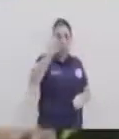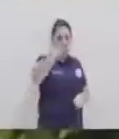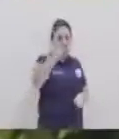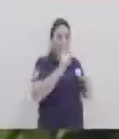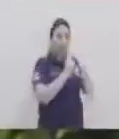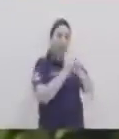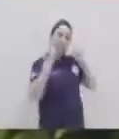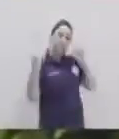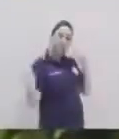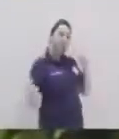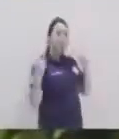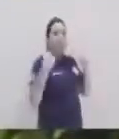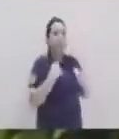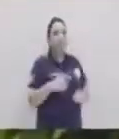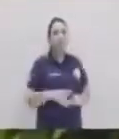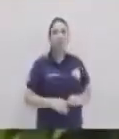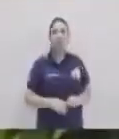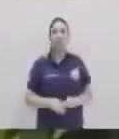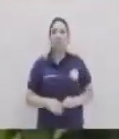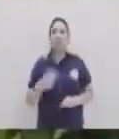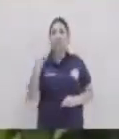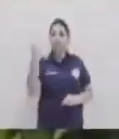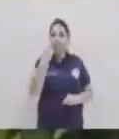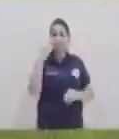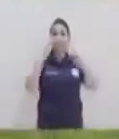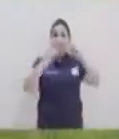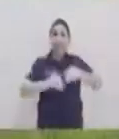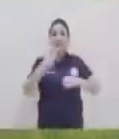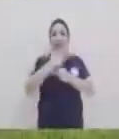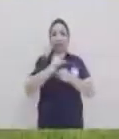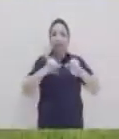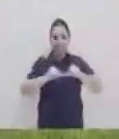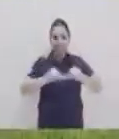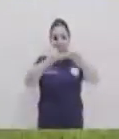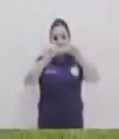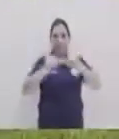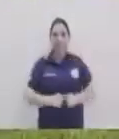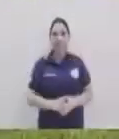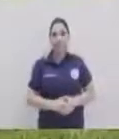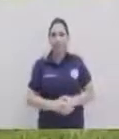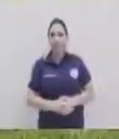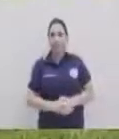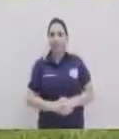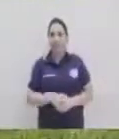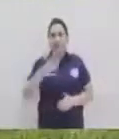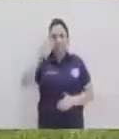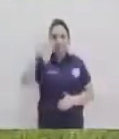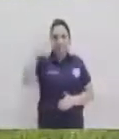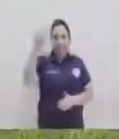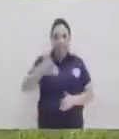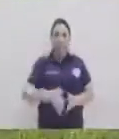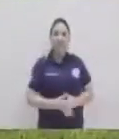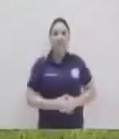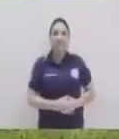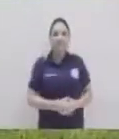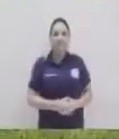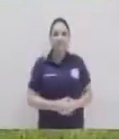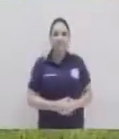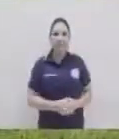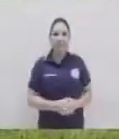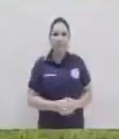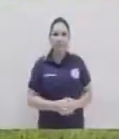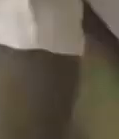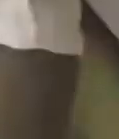manos el distanciamiento social pero sobre todo Guatemala no se detiene nos vemos hasta una próxima